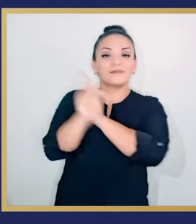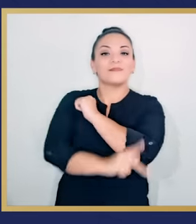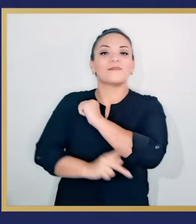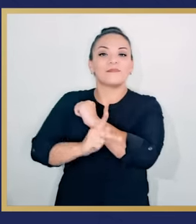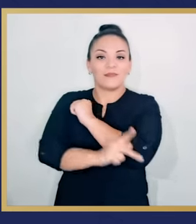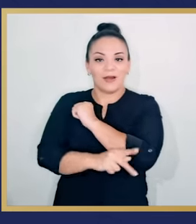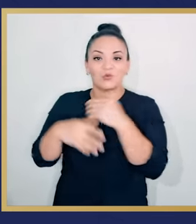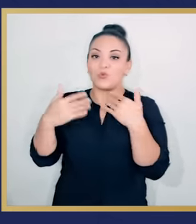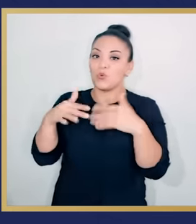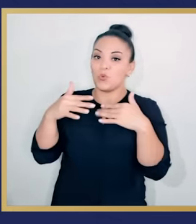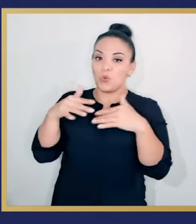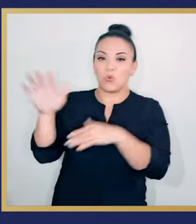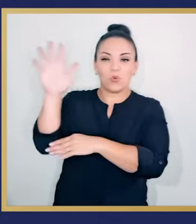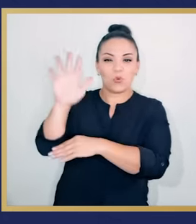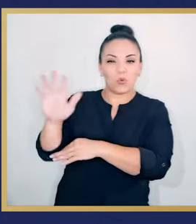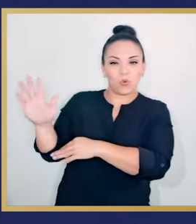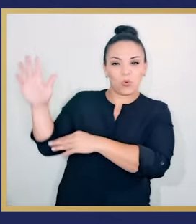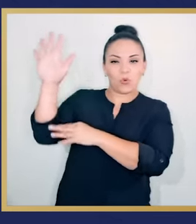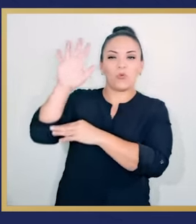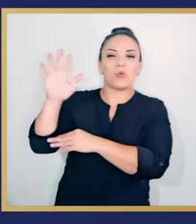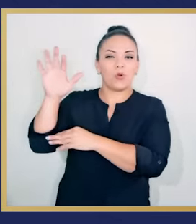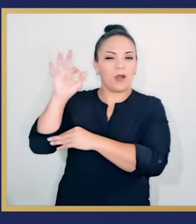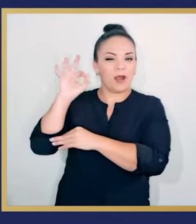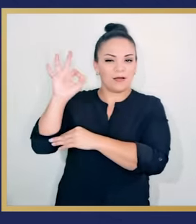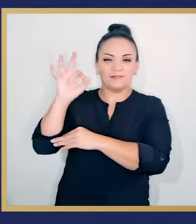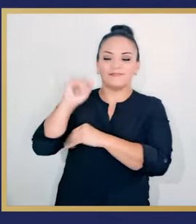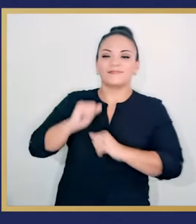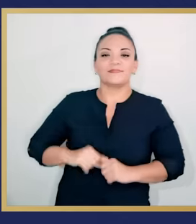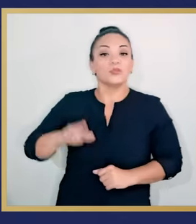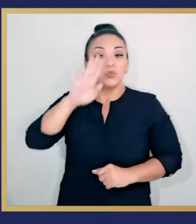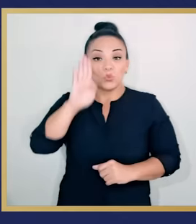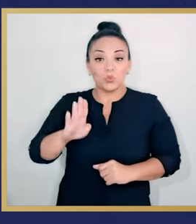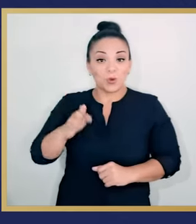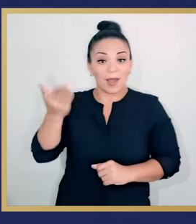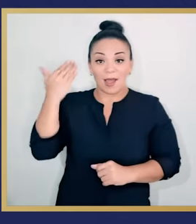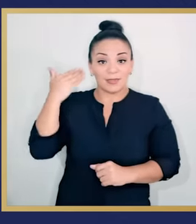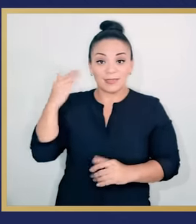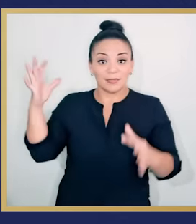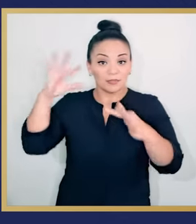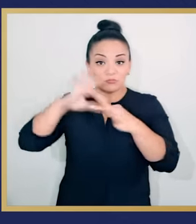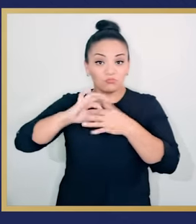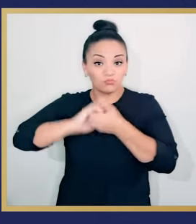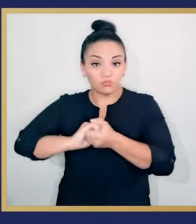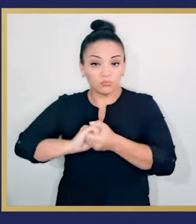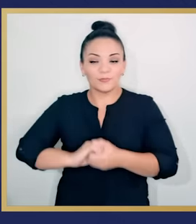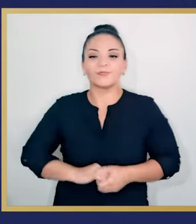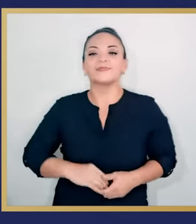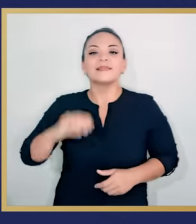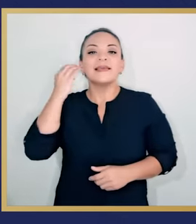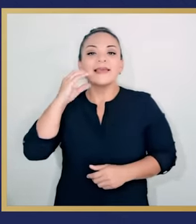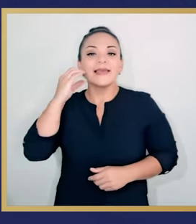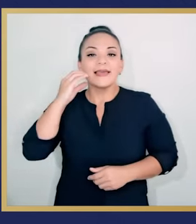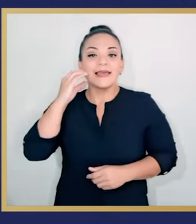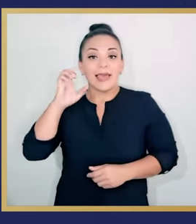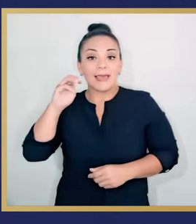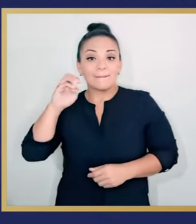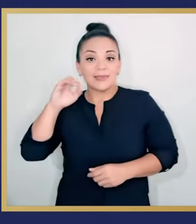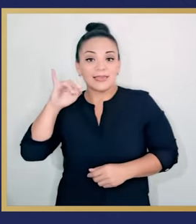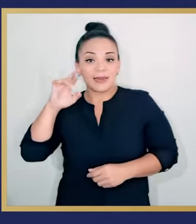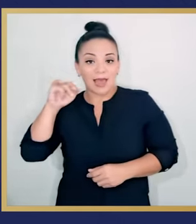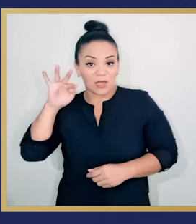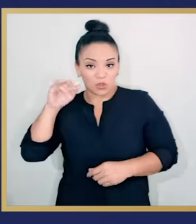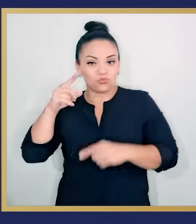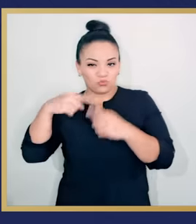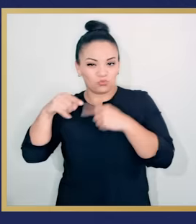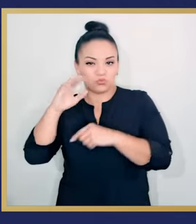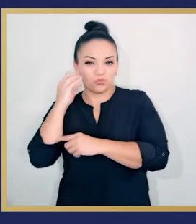de Costa Rica con una nación de la región de Medio Oriente. Nunca habíamos tenido